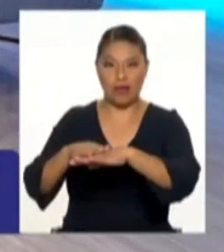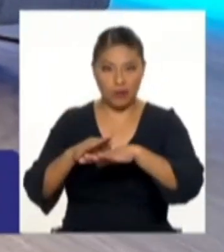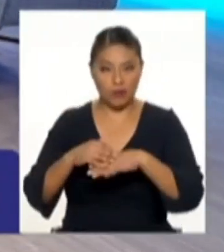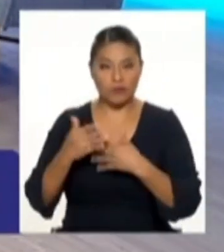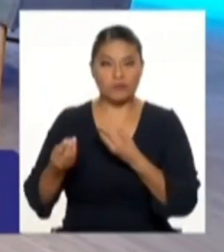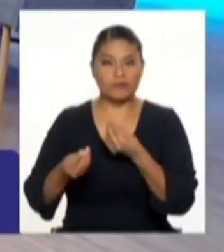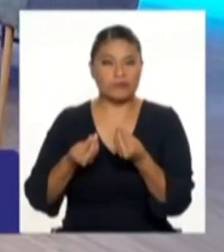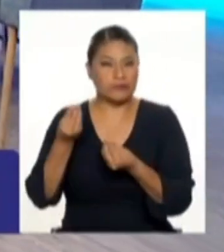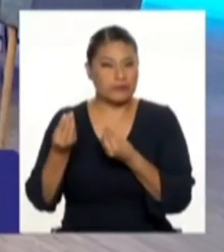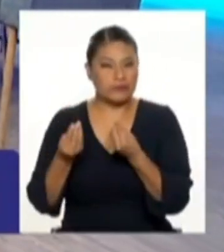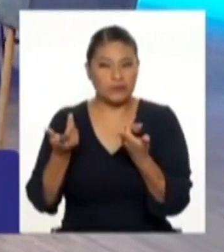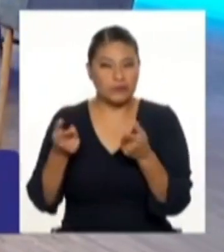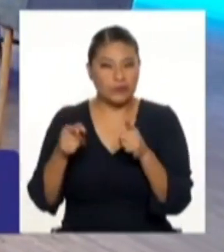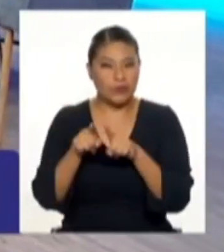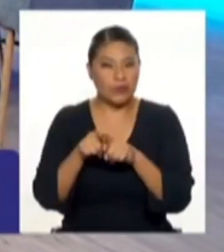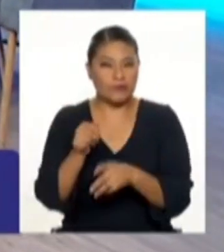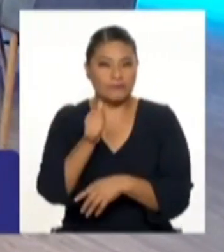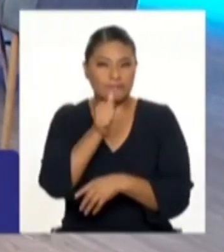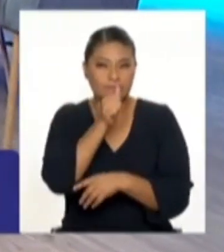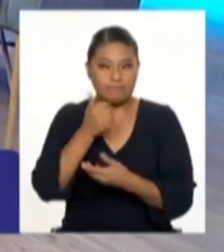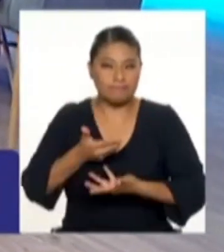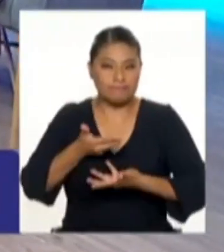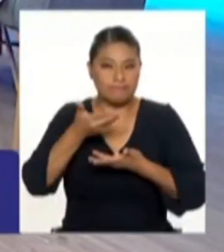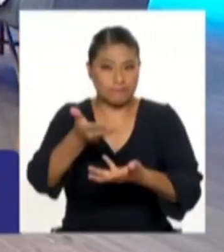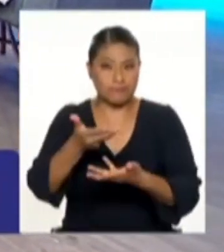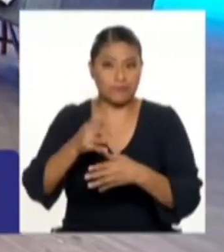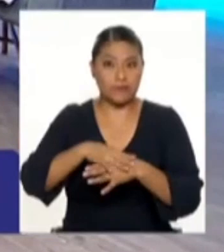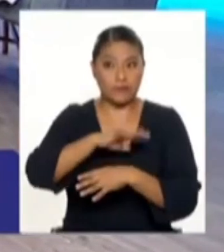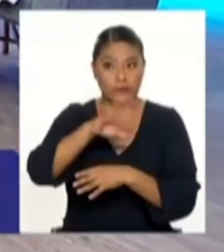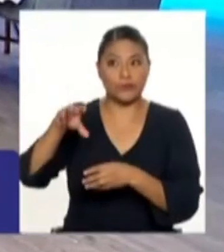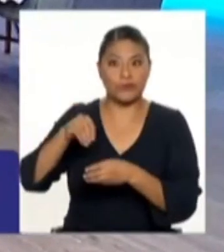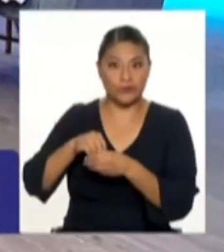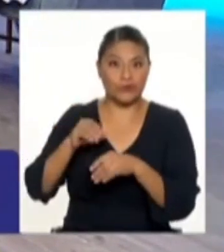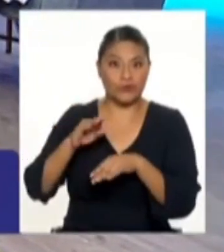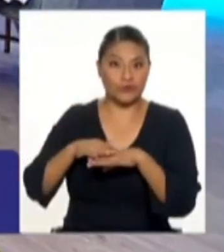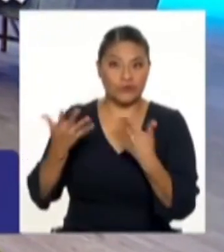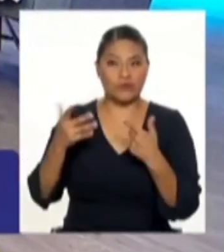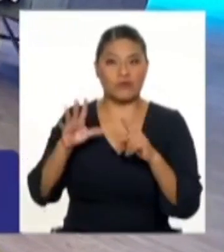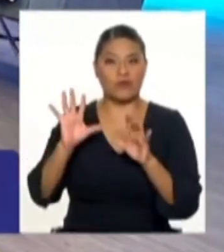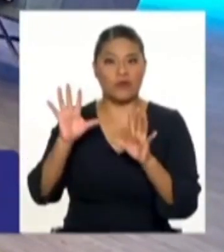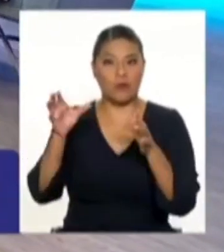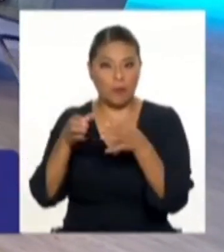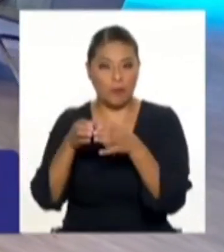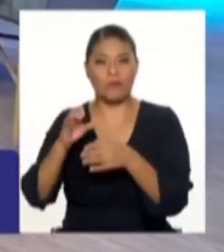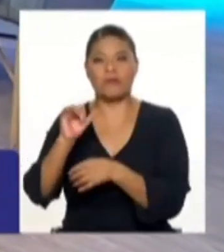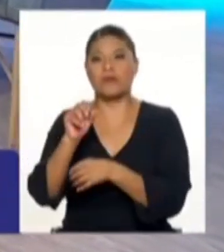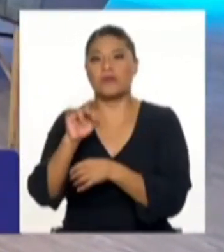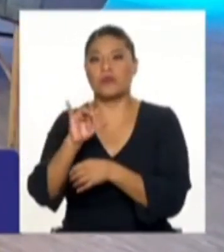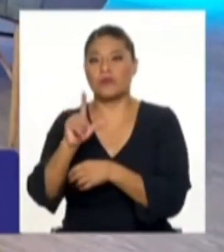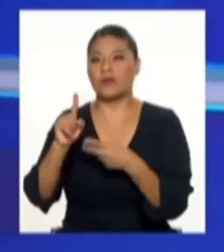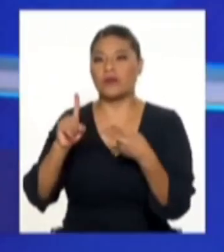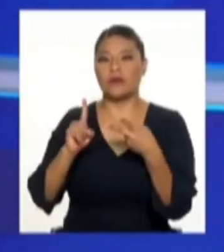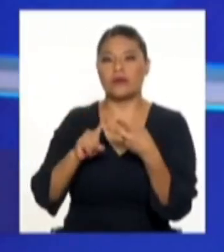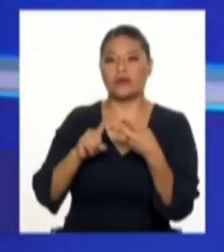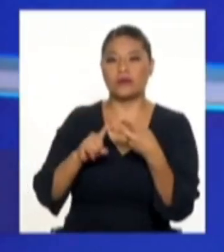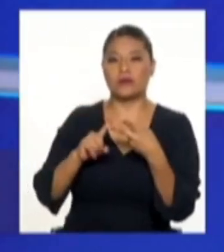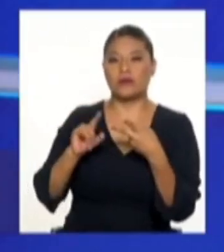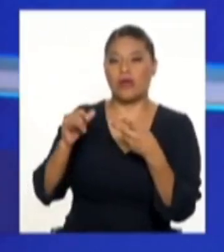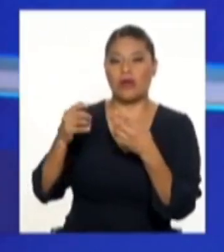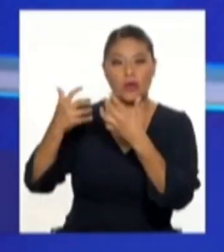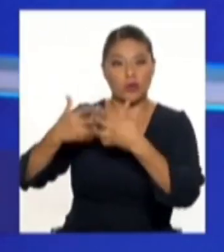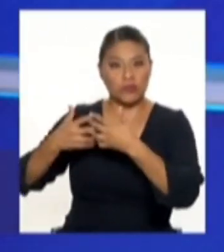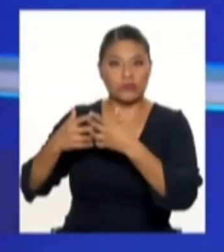parte privada, está todos en realidad, la Cámara de Comercio, Sociedad Nacional de Industria,